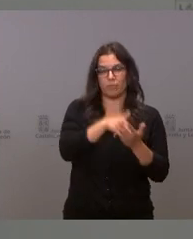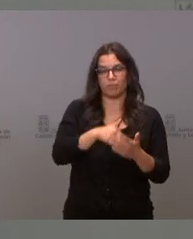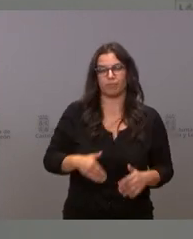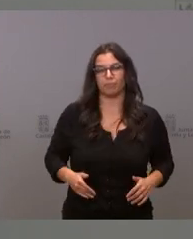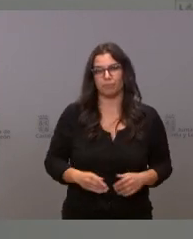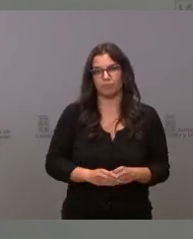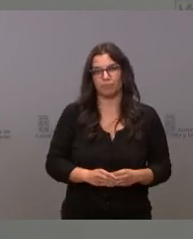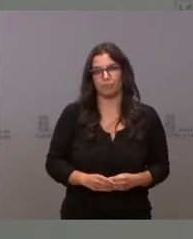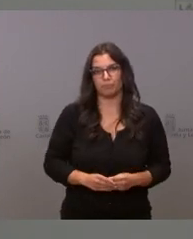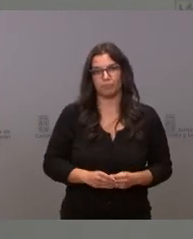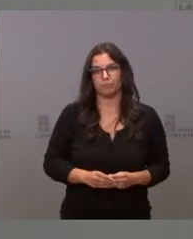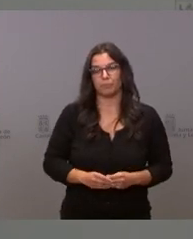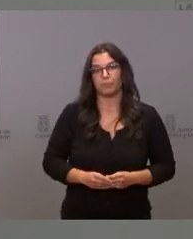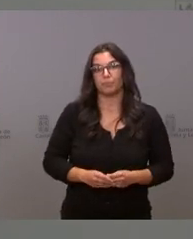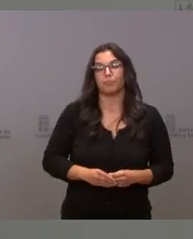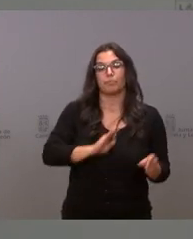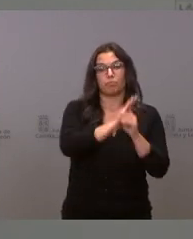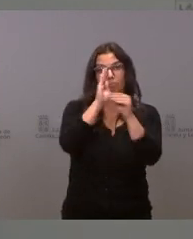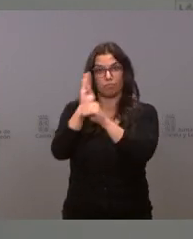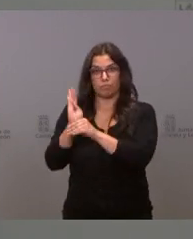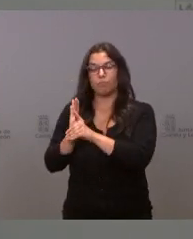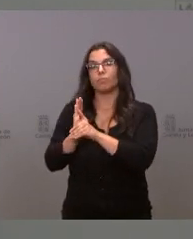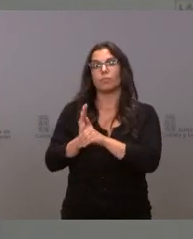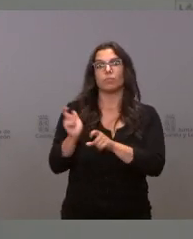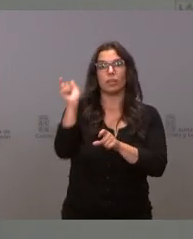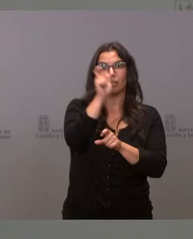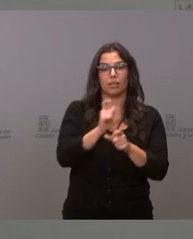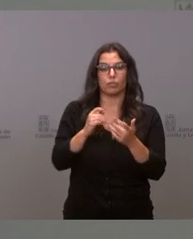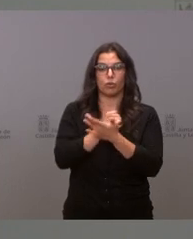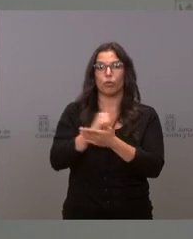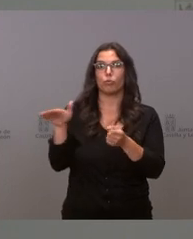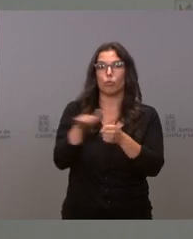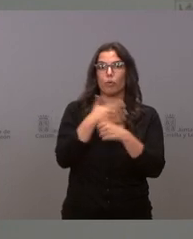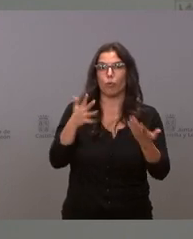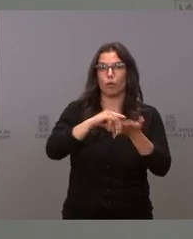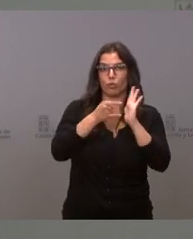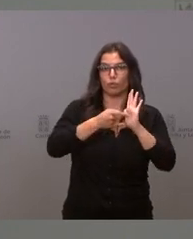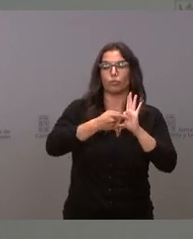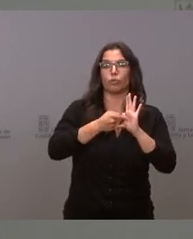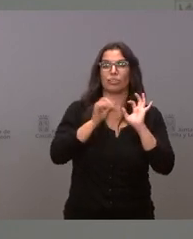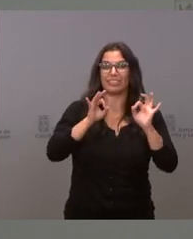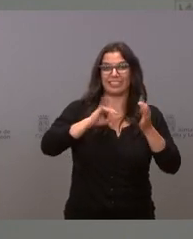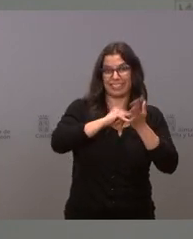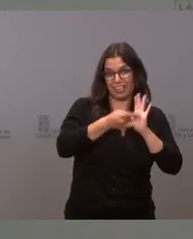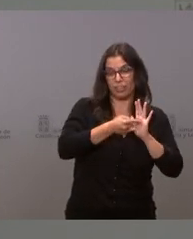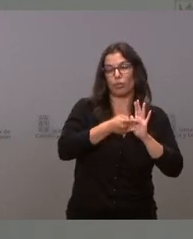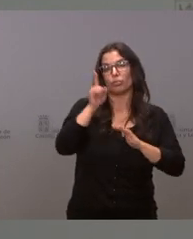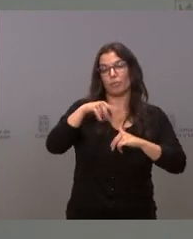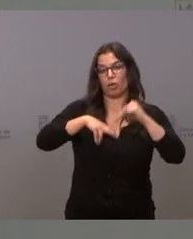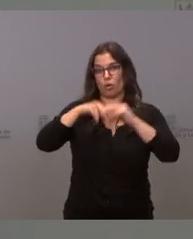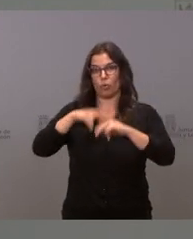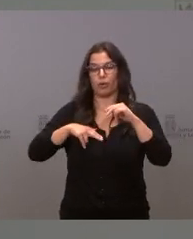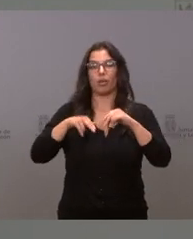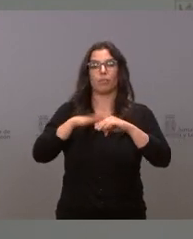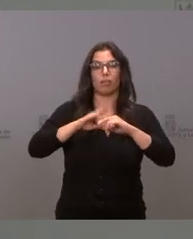euros. Se van a sufragar con estas cantidades tanto proyectos técnicos como obras de construcción